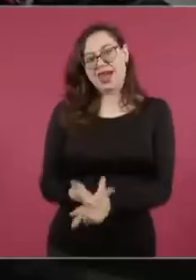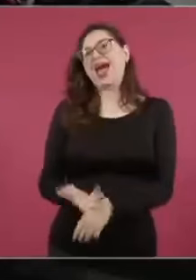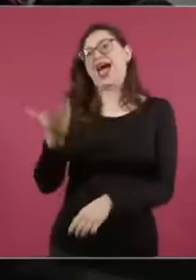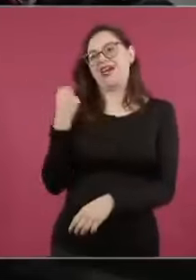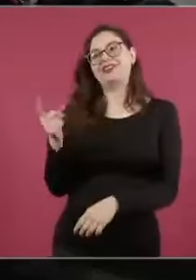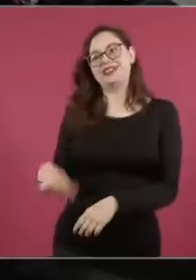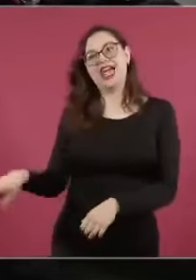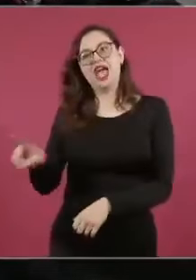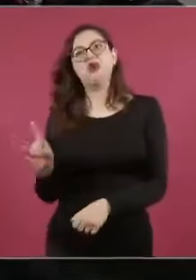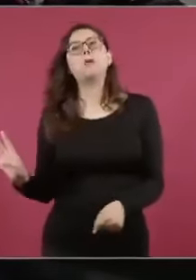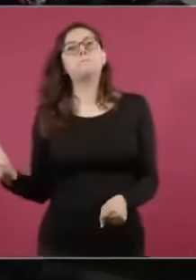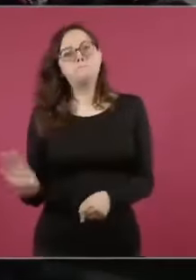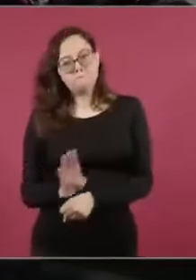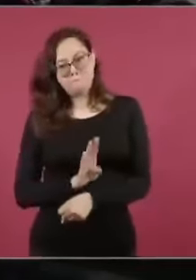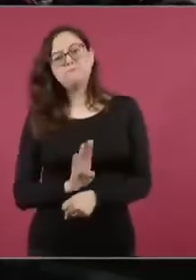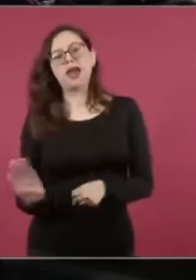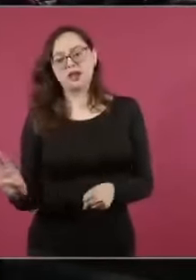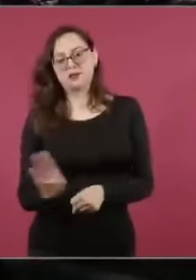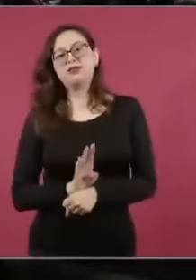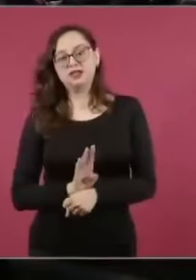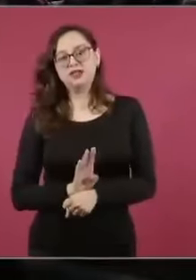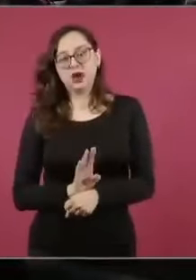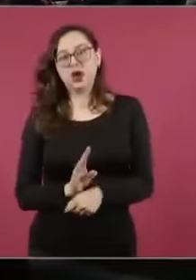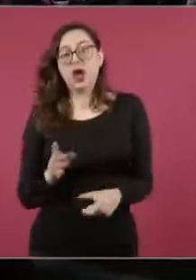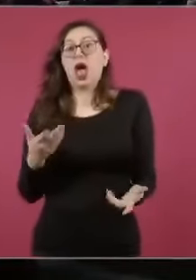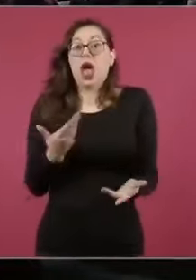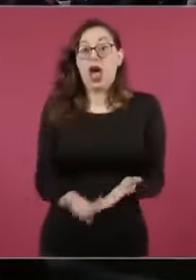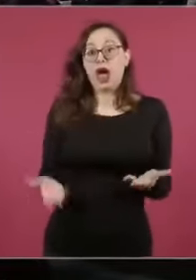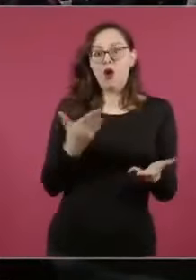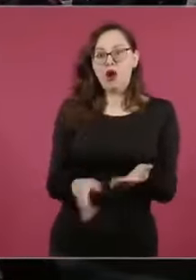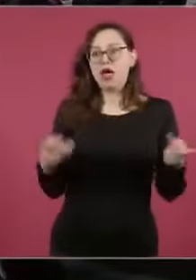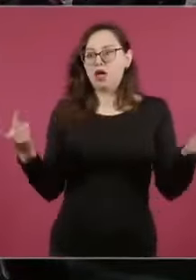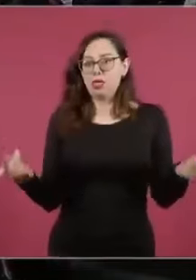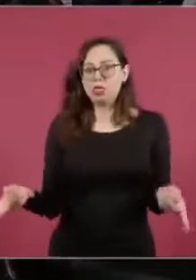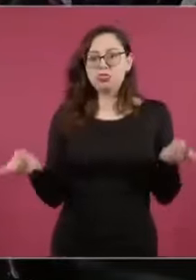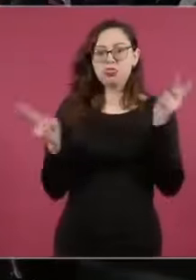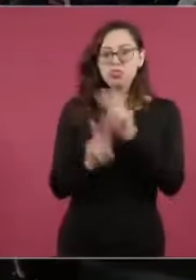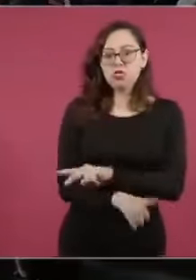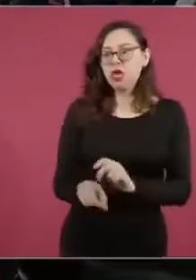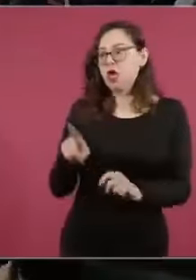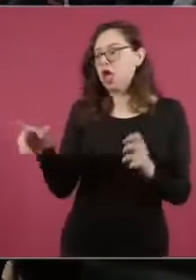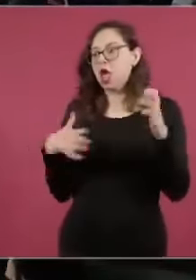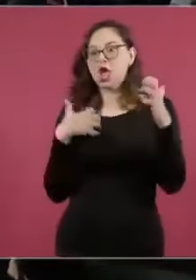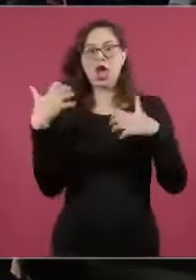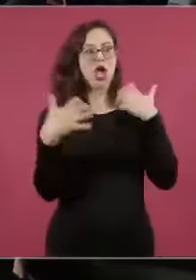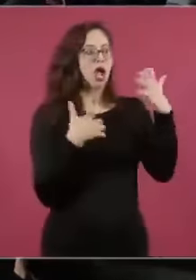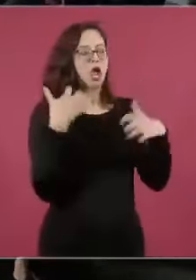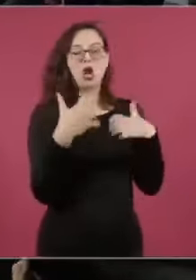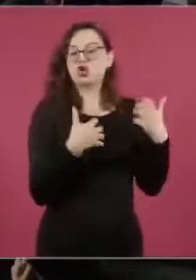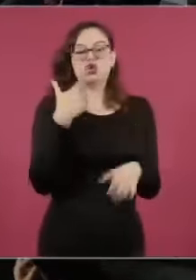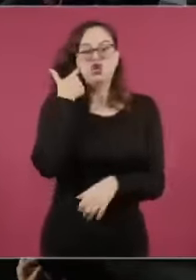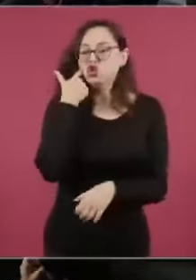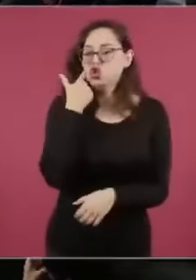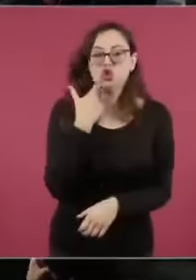términos con conceptos jurídicos que se necesitan especialistas